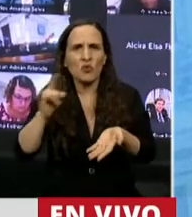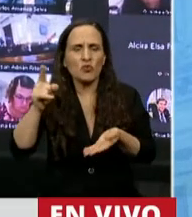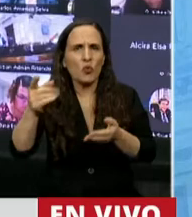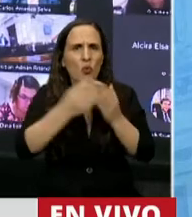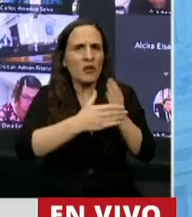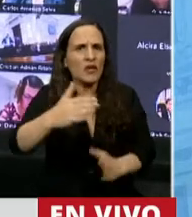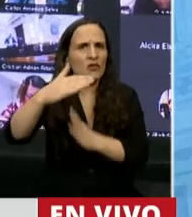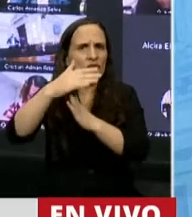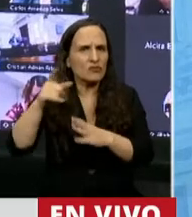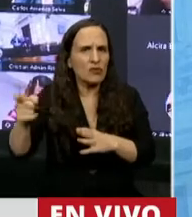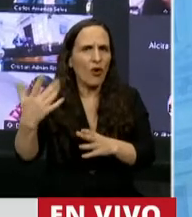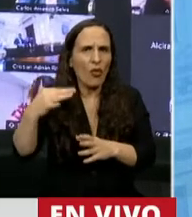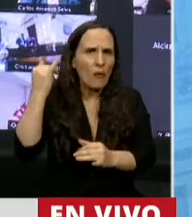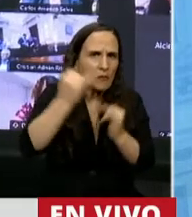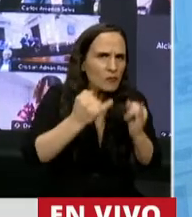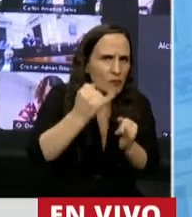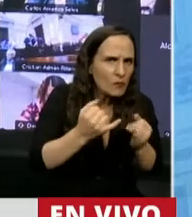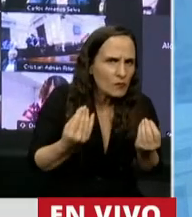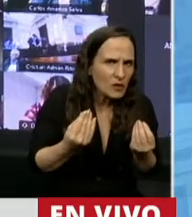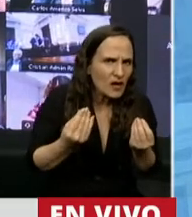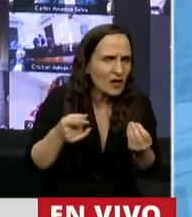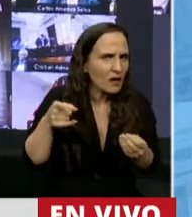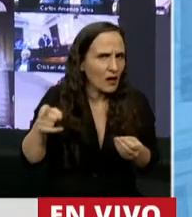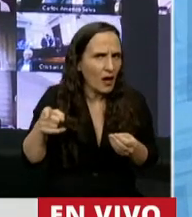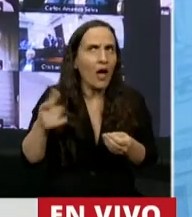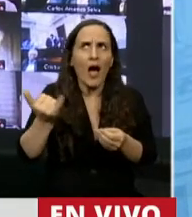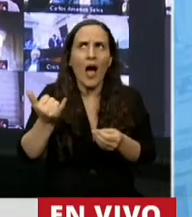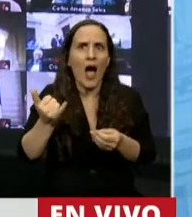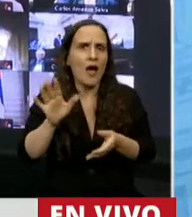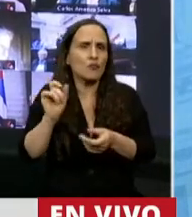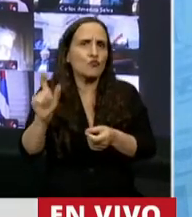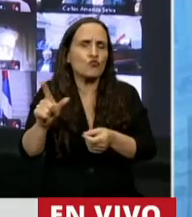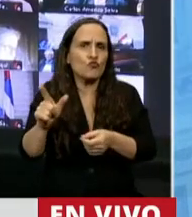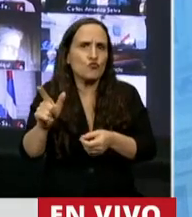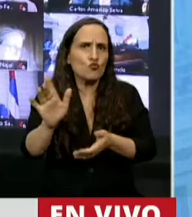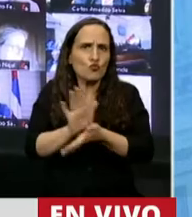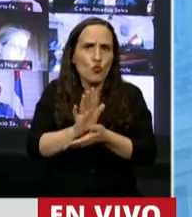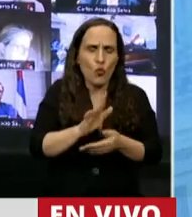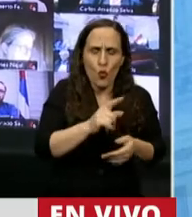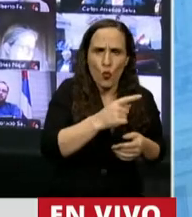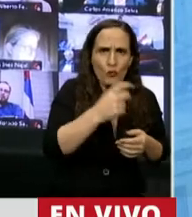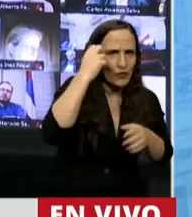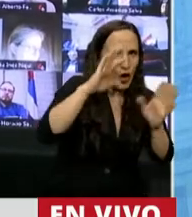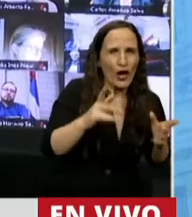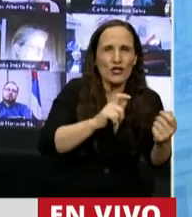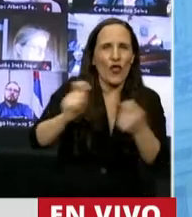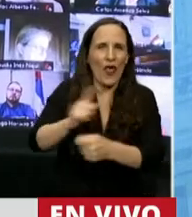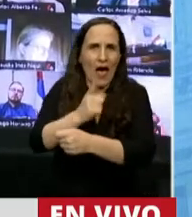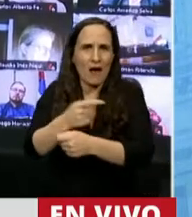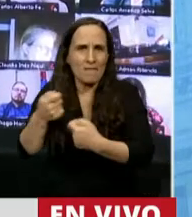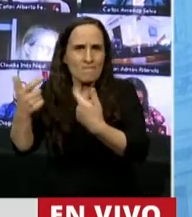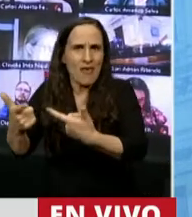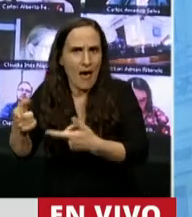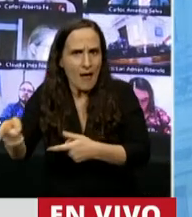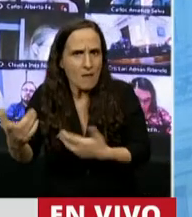Jefe de Gabinete, señor Presidente, en uso de estas facultades tan importantes que le fueron otorgadas por este Congreso Nacional. Señor